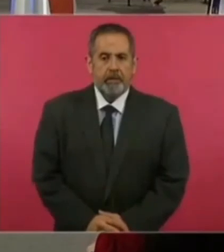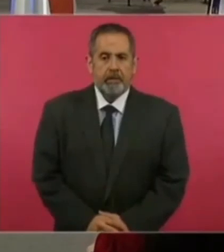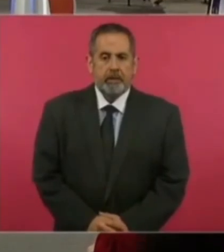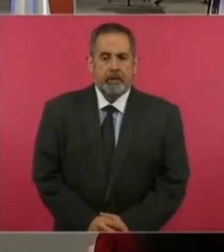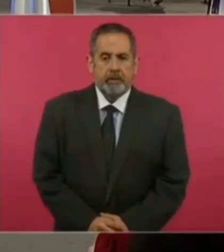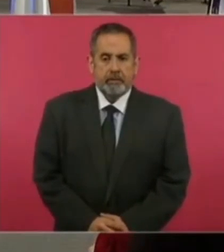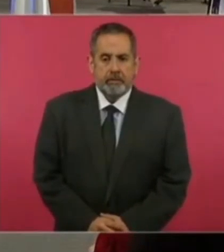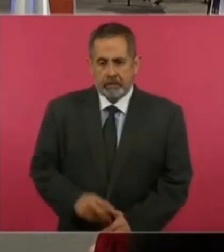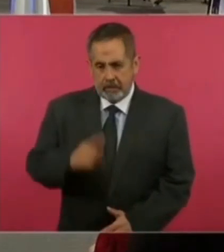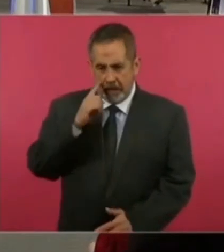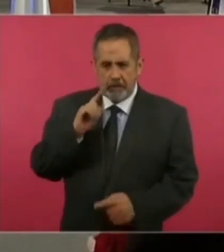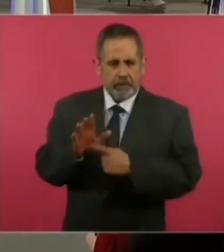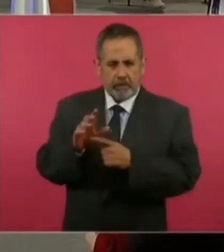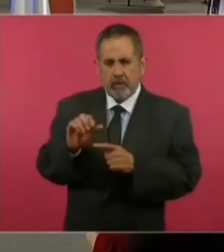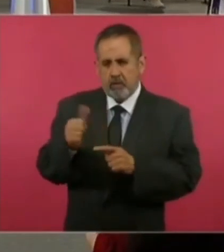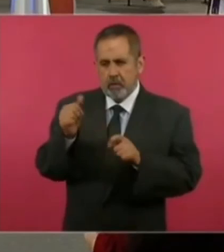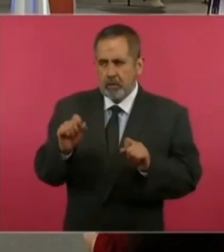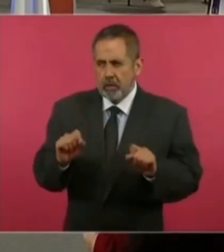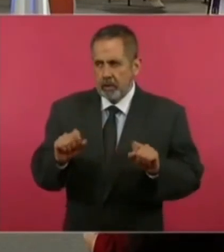A ver, otra.